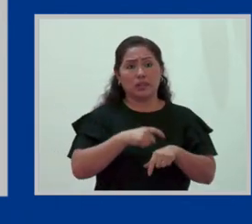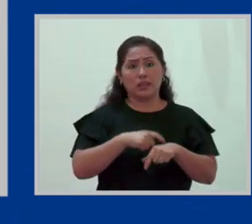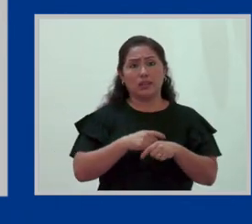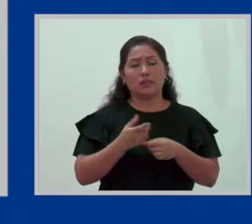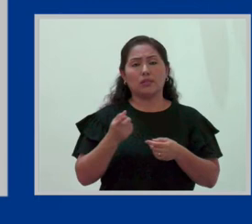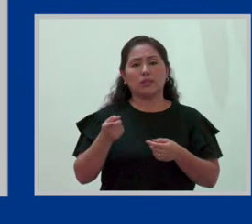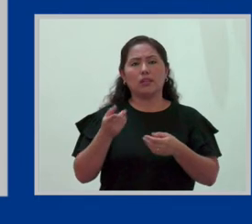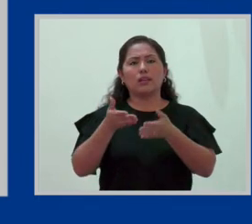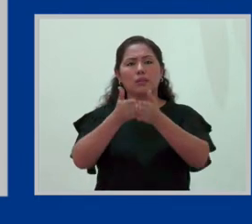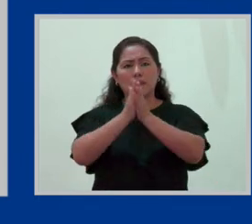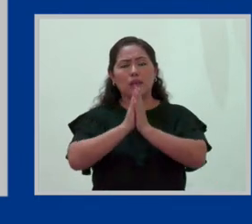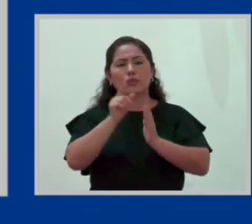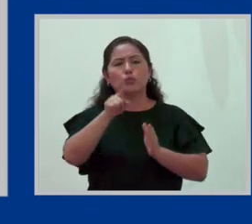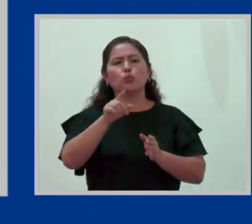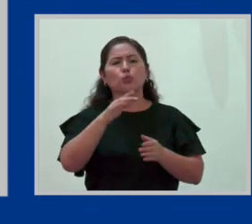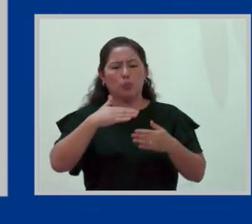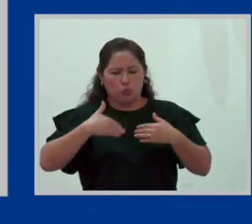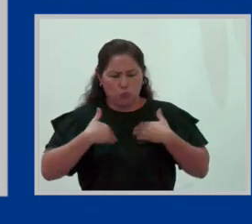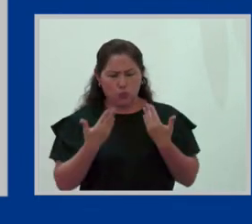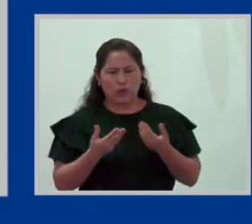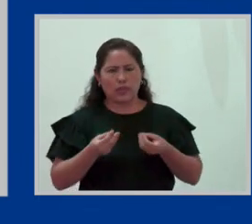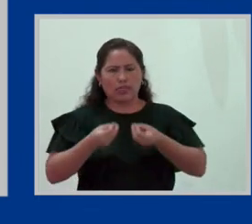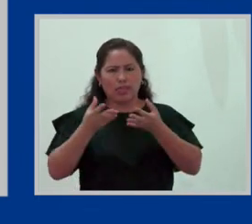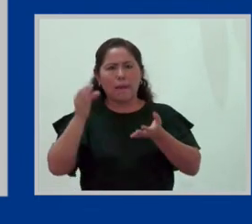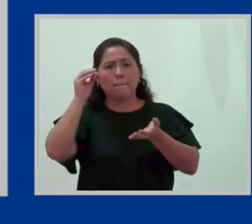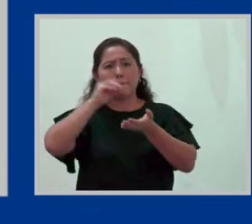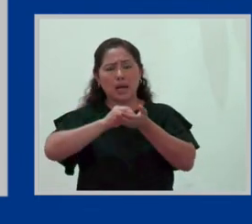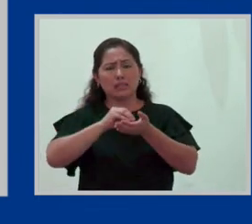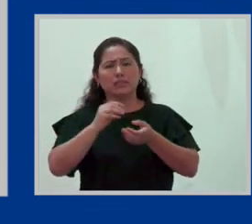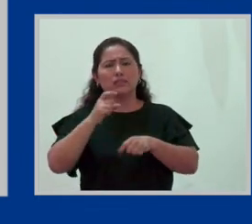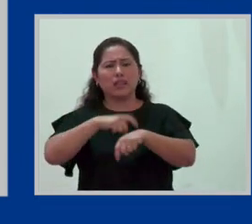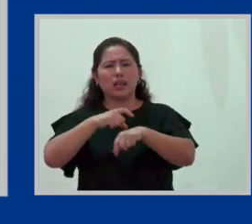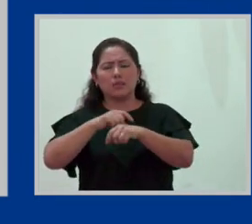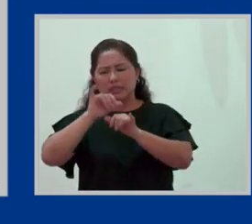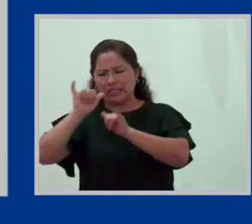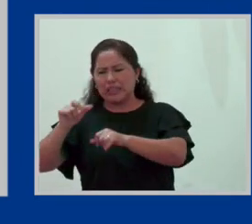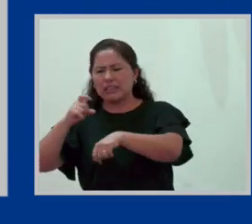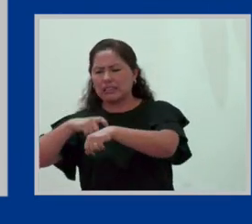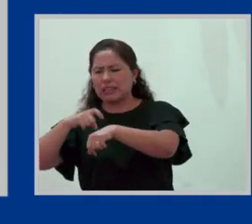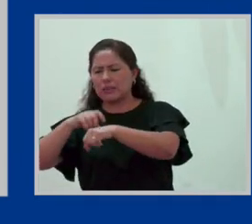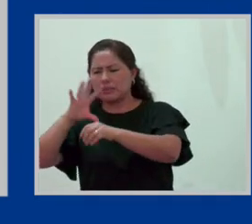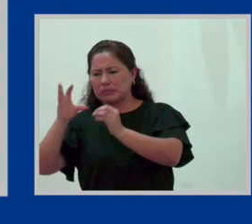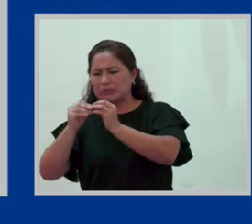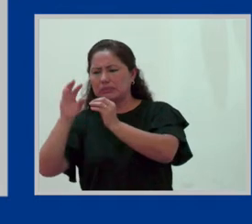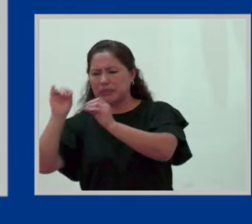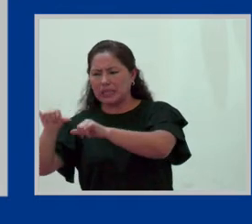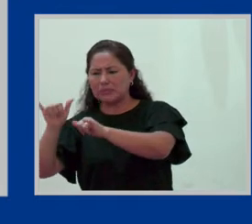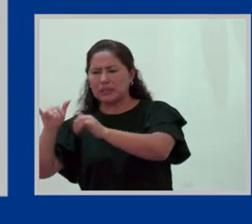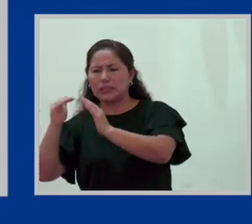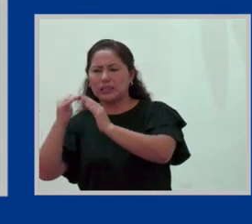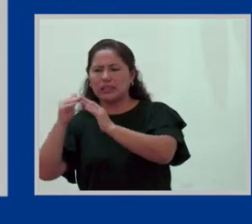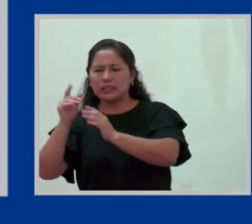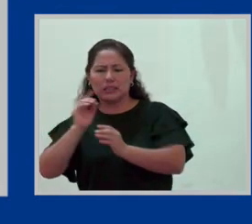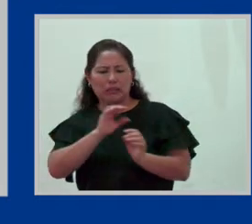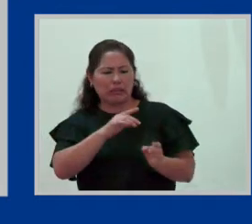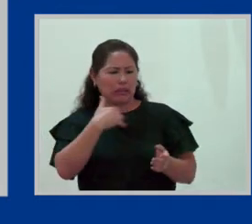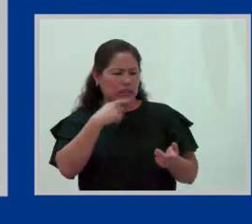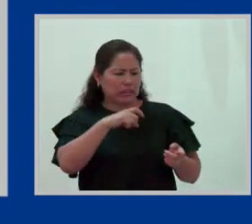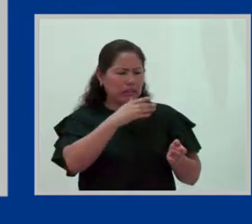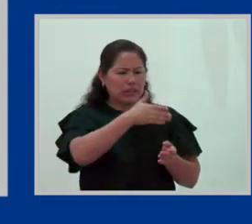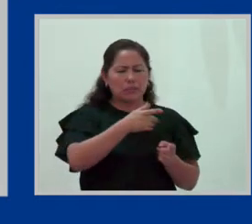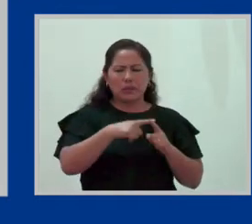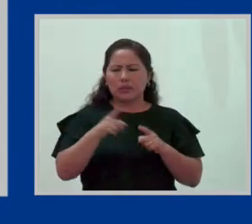te están pidiendo que pruebes que tú puedes quedarte más tiempo en la oficina. Y quien tiene carga familiar